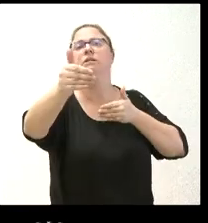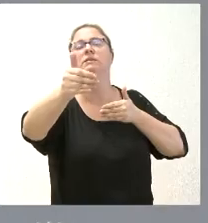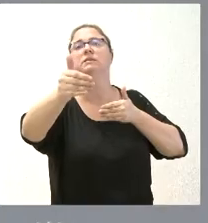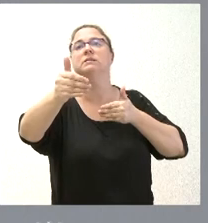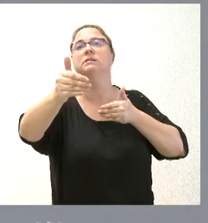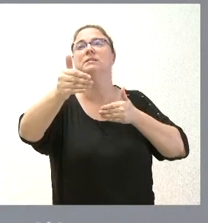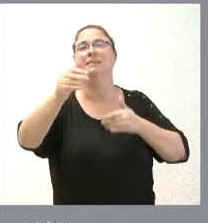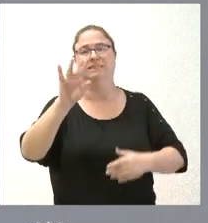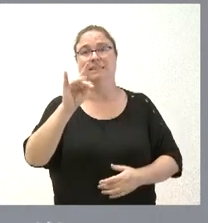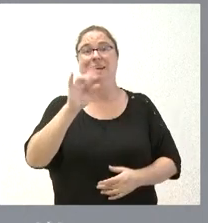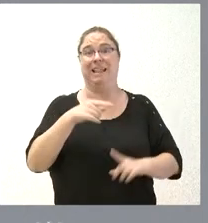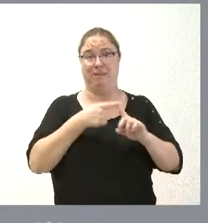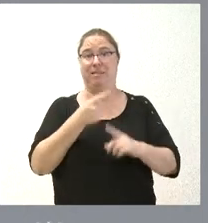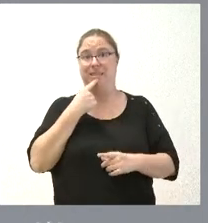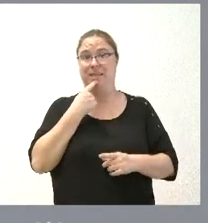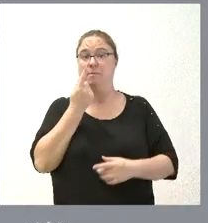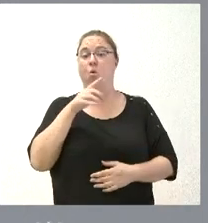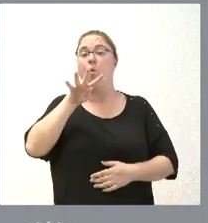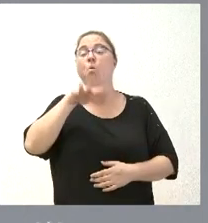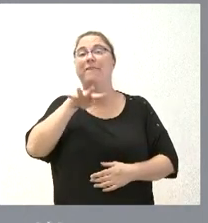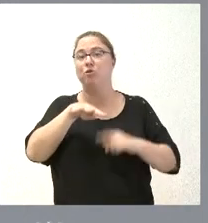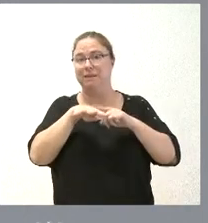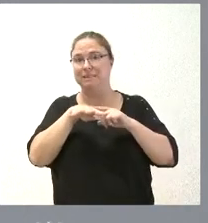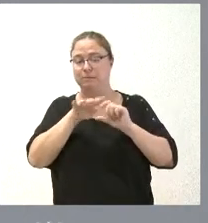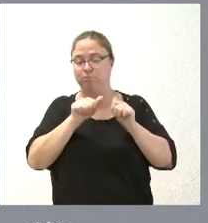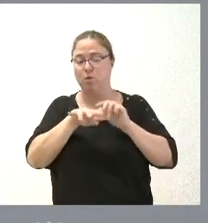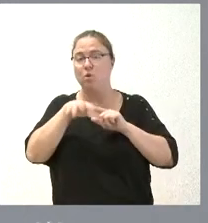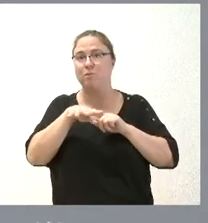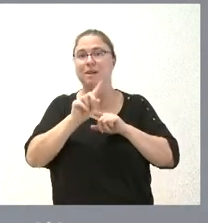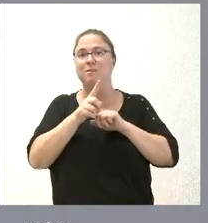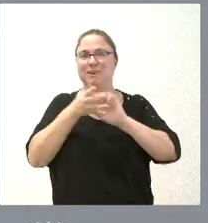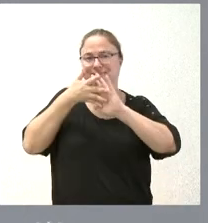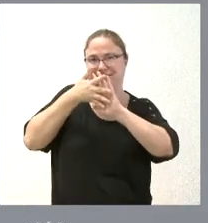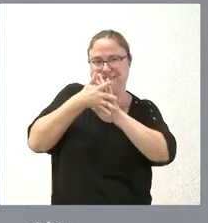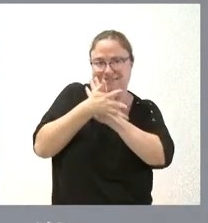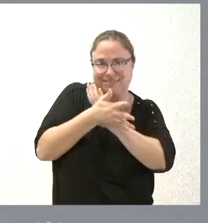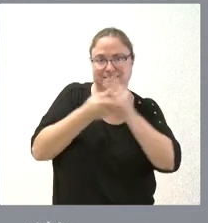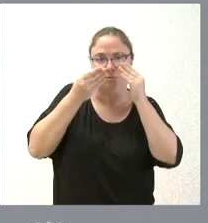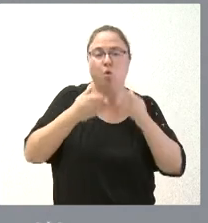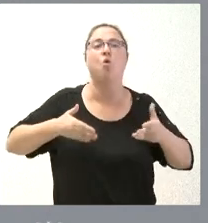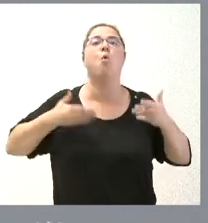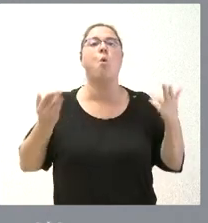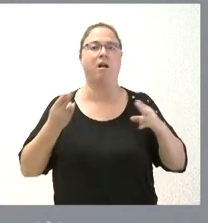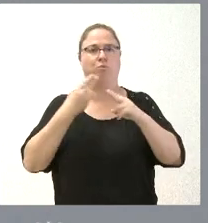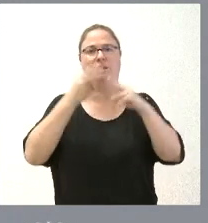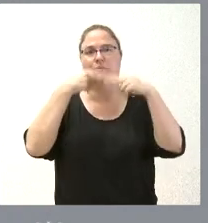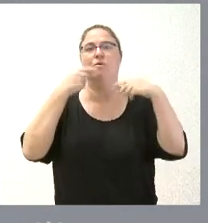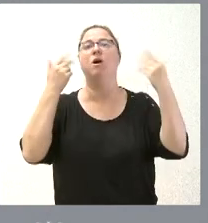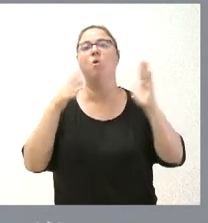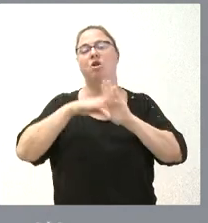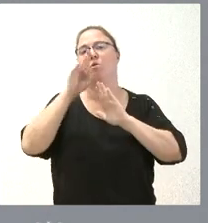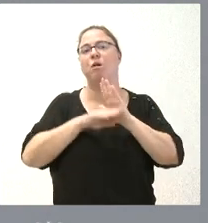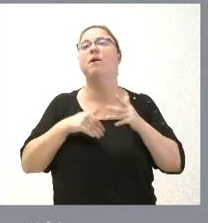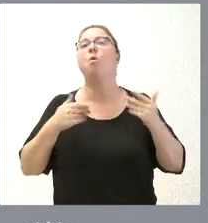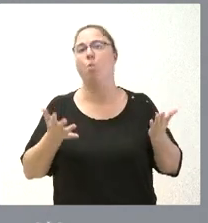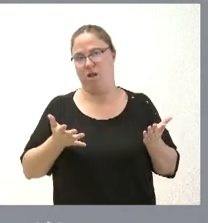Y además les dije que durante los primeros cuatro meses el objetivo primero es definir cuáles son las políticas públicas los programas y planes que